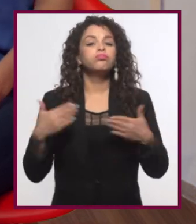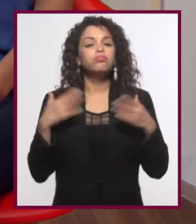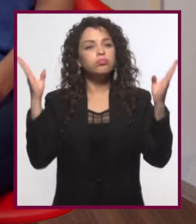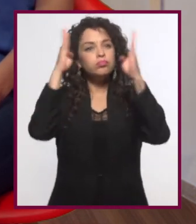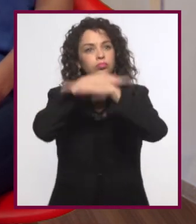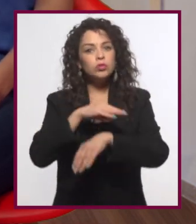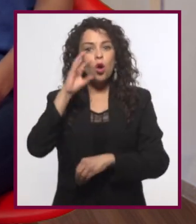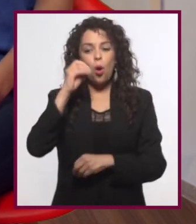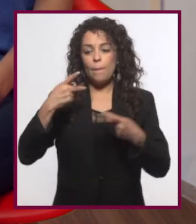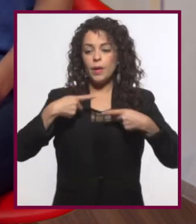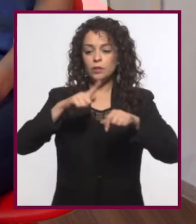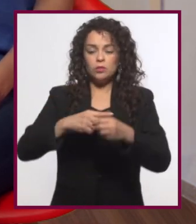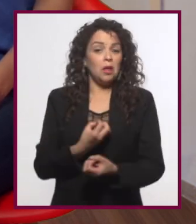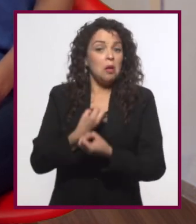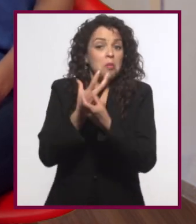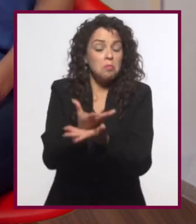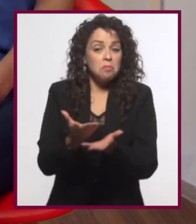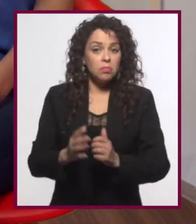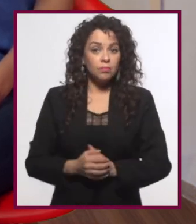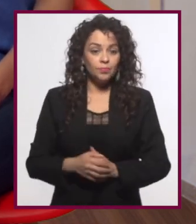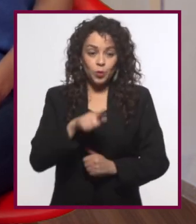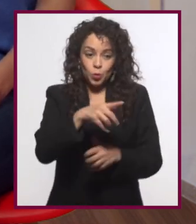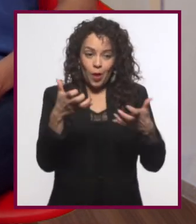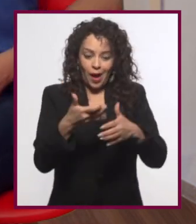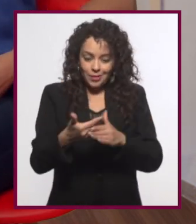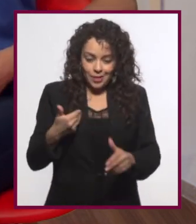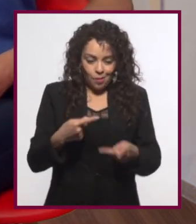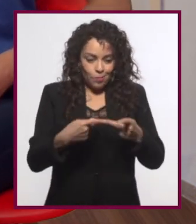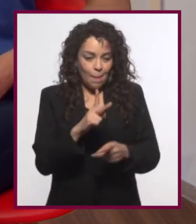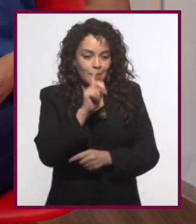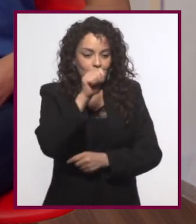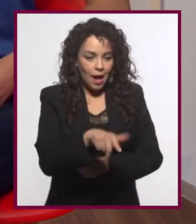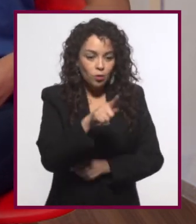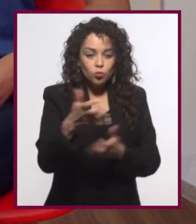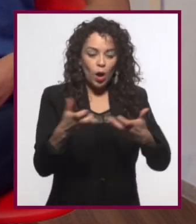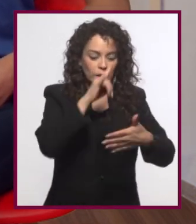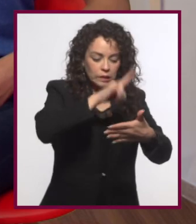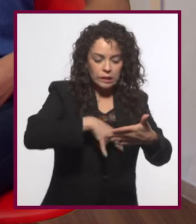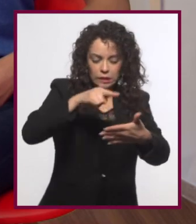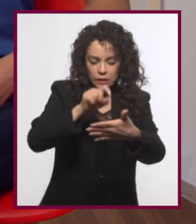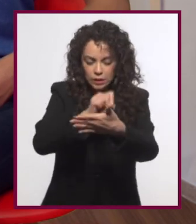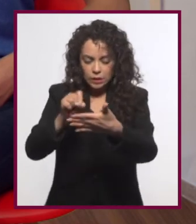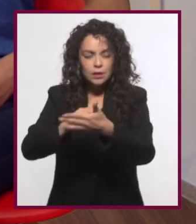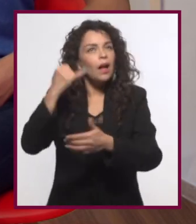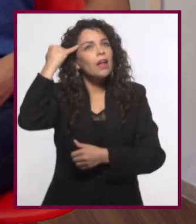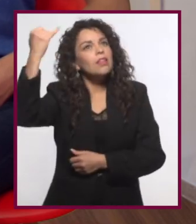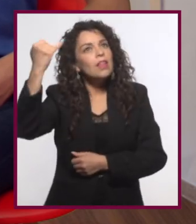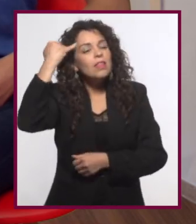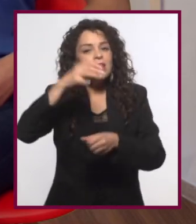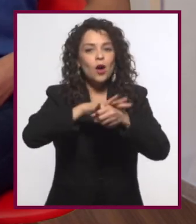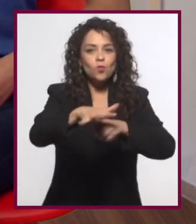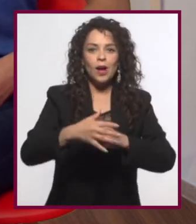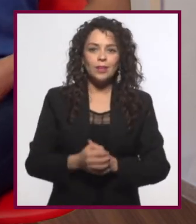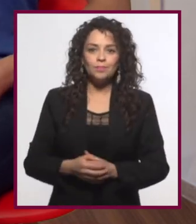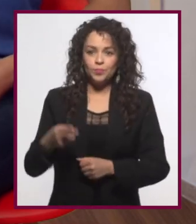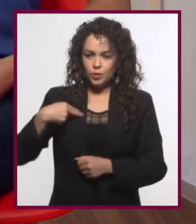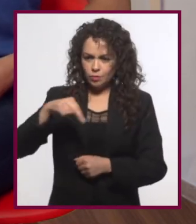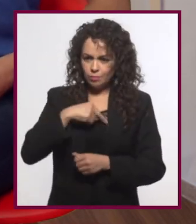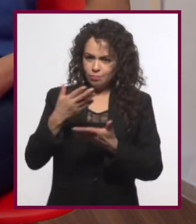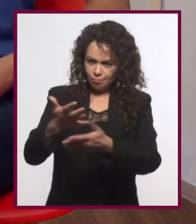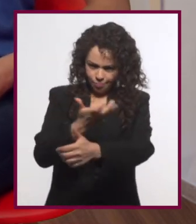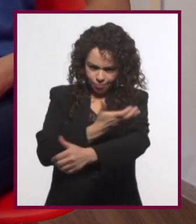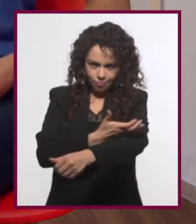entretenimiento o de expresión personal? Planeen un poco y hagan una lista de ideas. Nosotros los